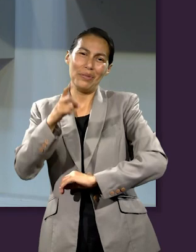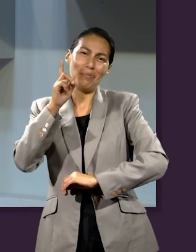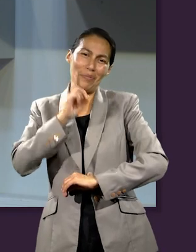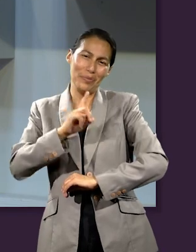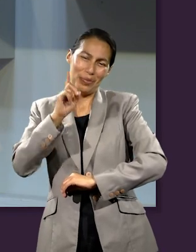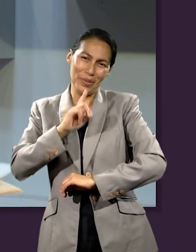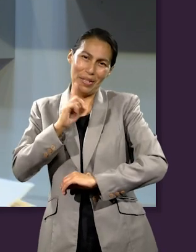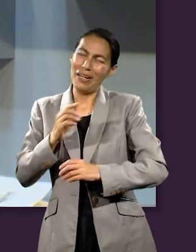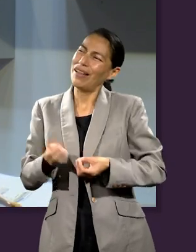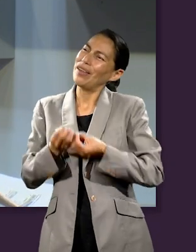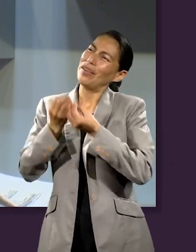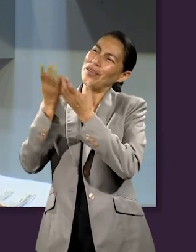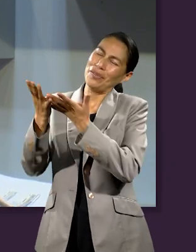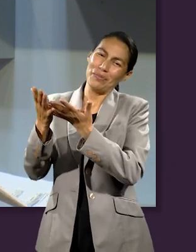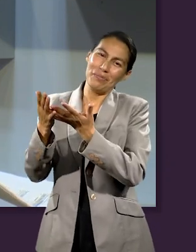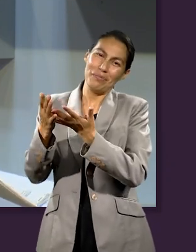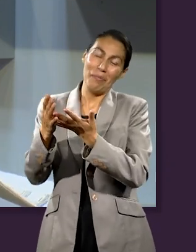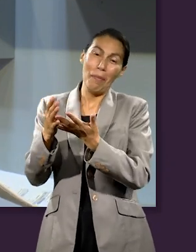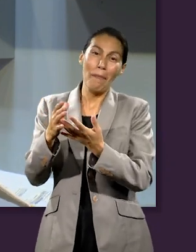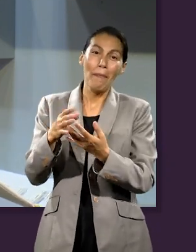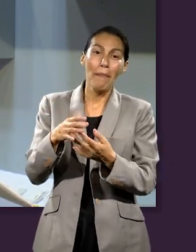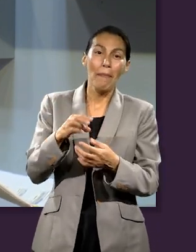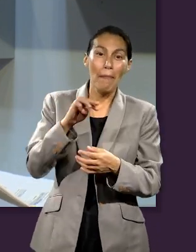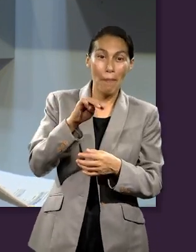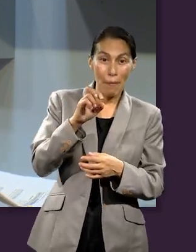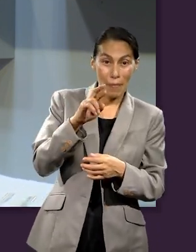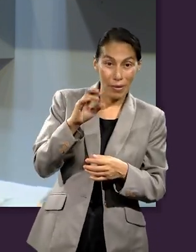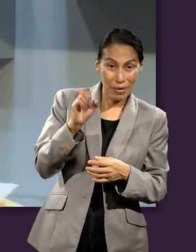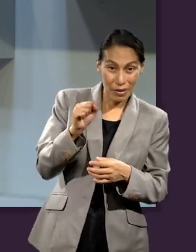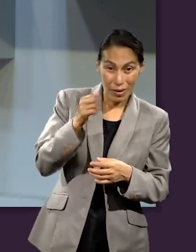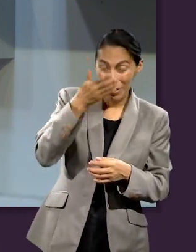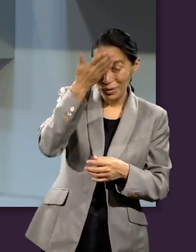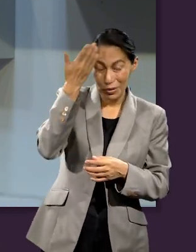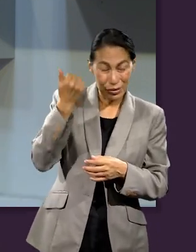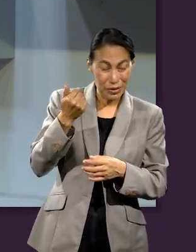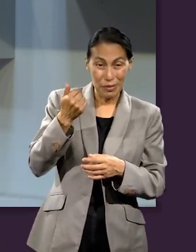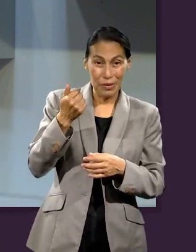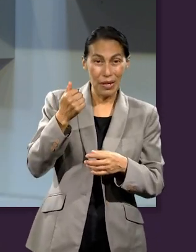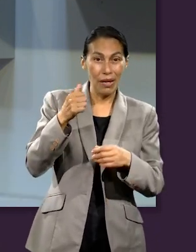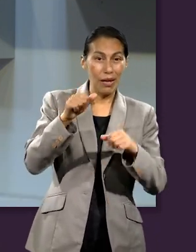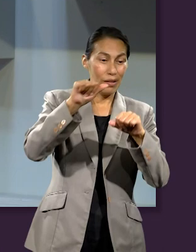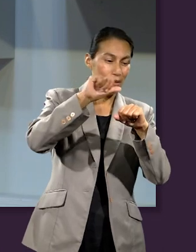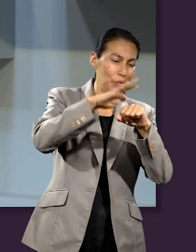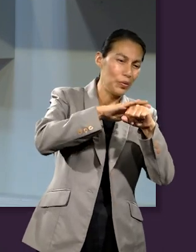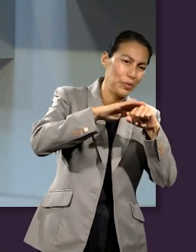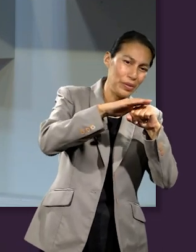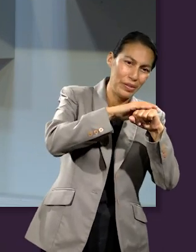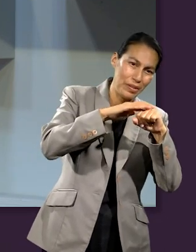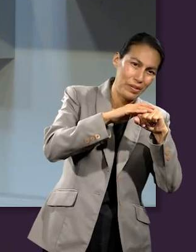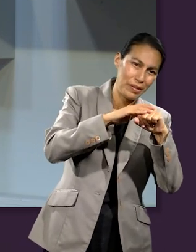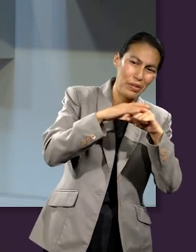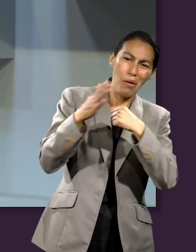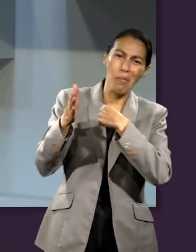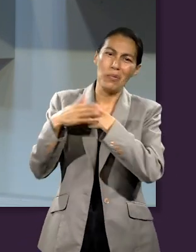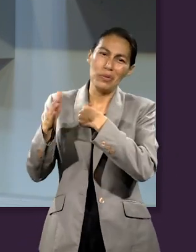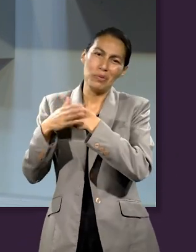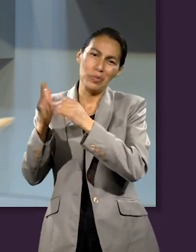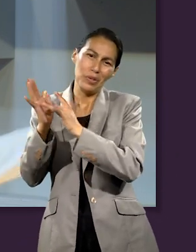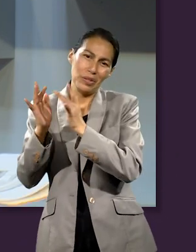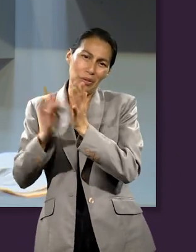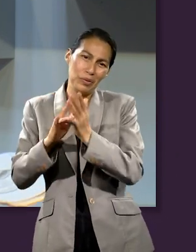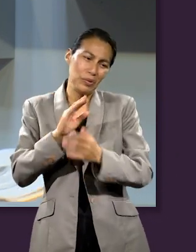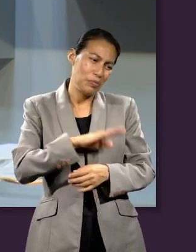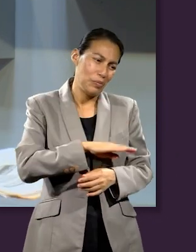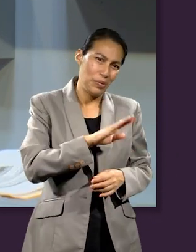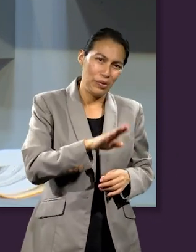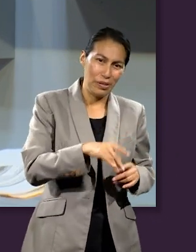Las ofrendas nos transforman. De hecho, aunque María no se daba cuenta del todo, estaba ungiendo a Jesús para su próximo sacrificio. Judas